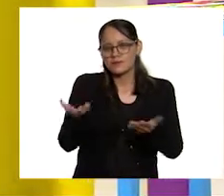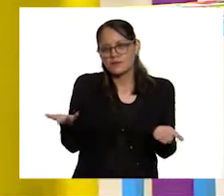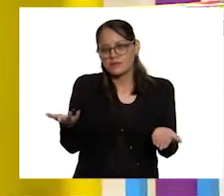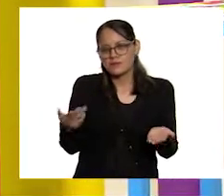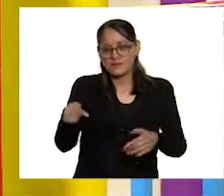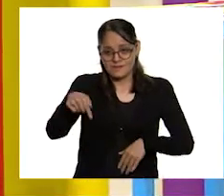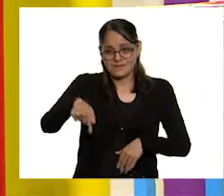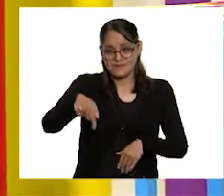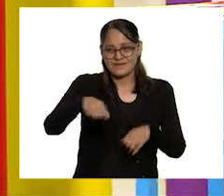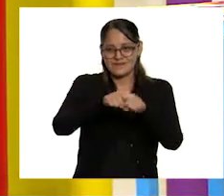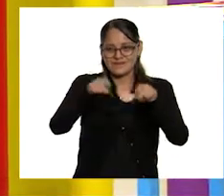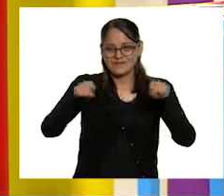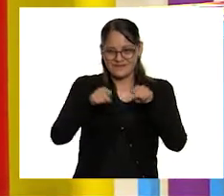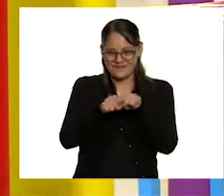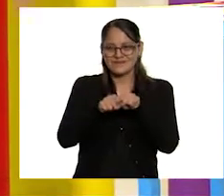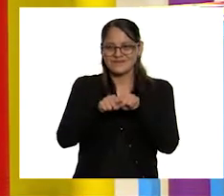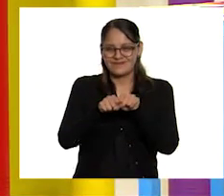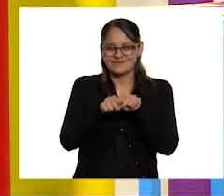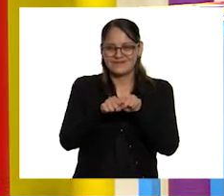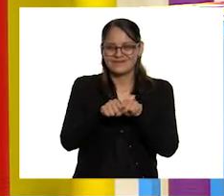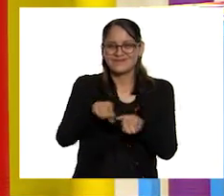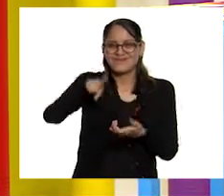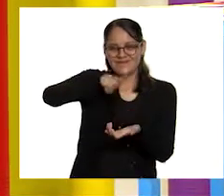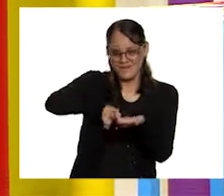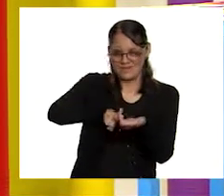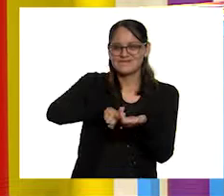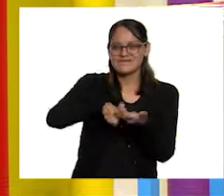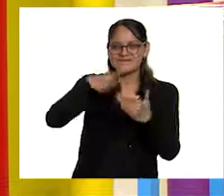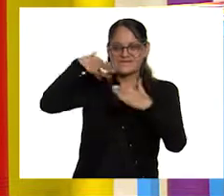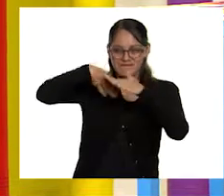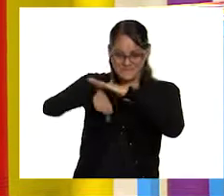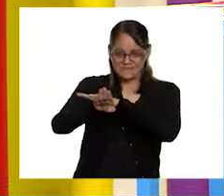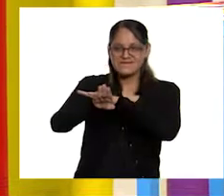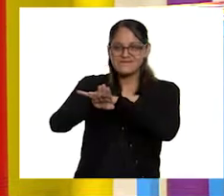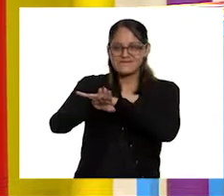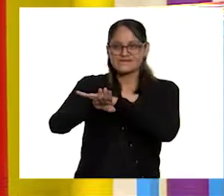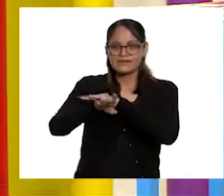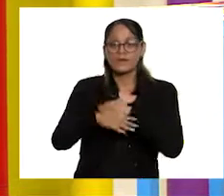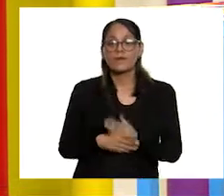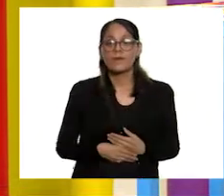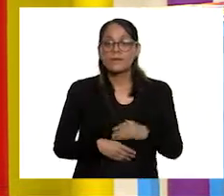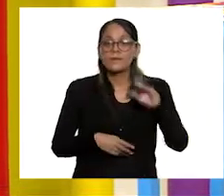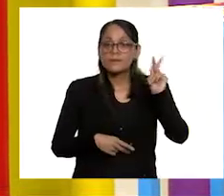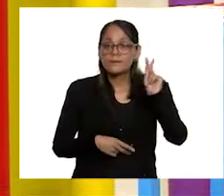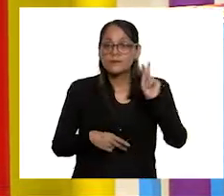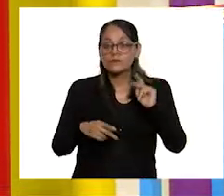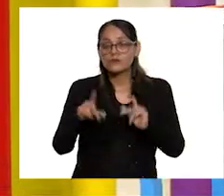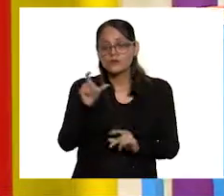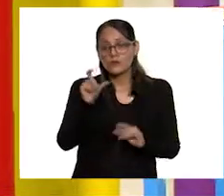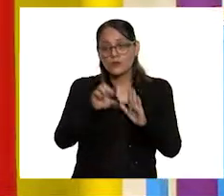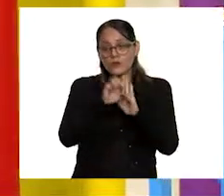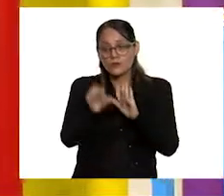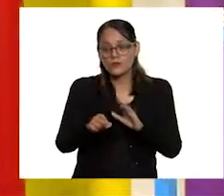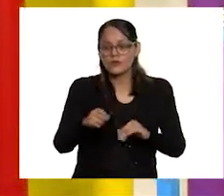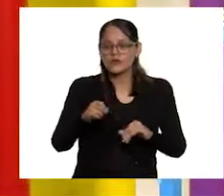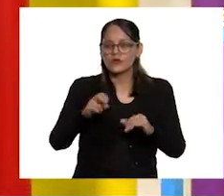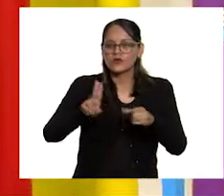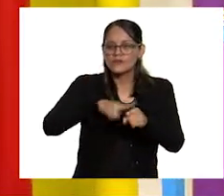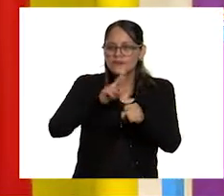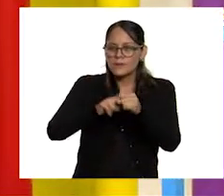en un salón. Aquí estamos en un espacio cerrado. Pero cuando está la